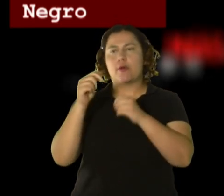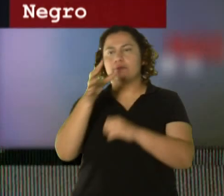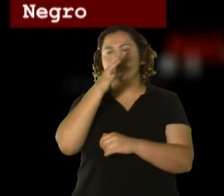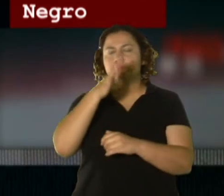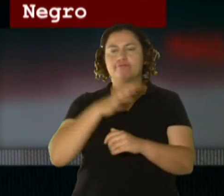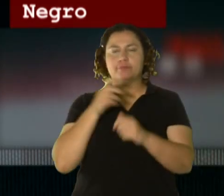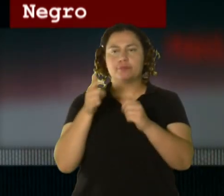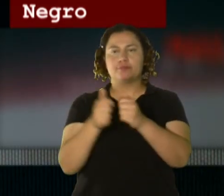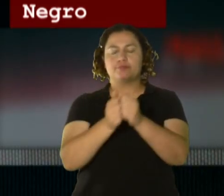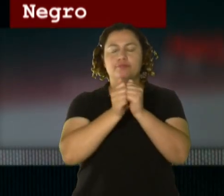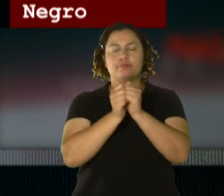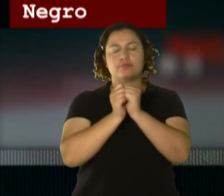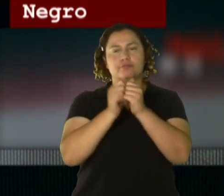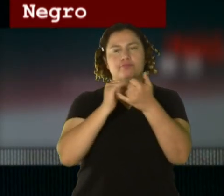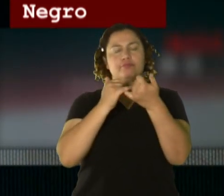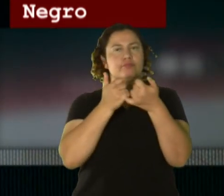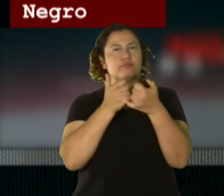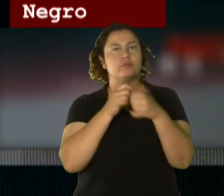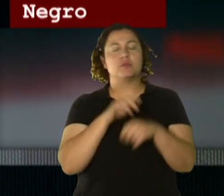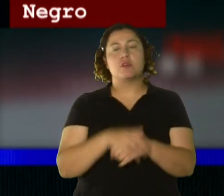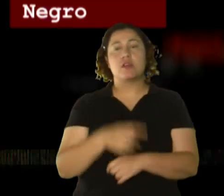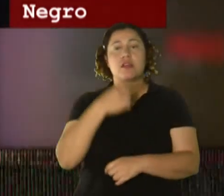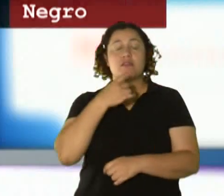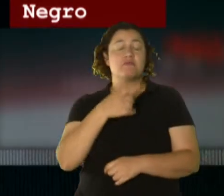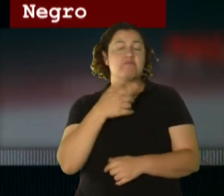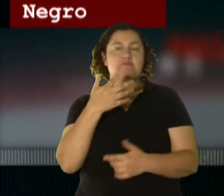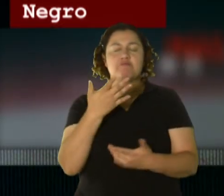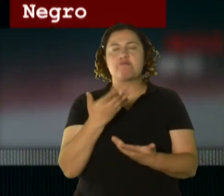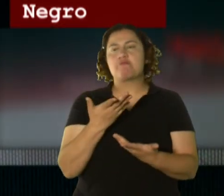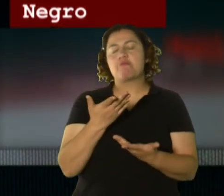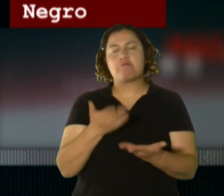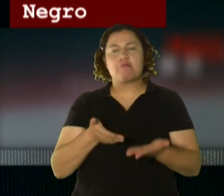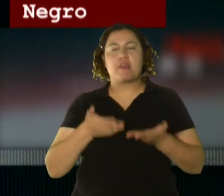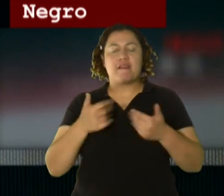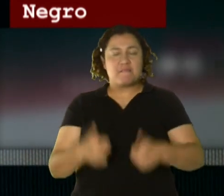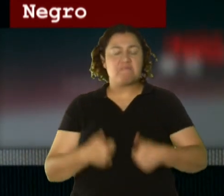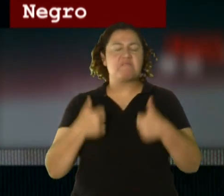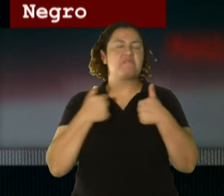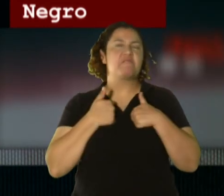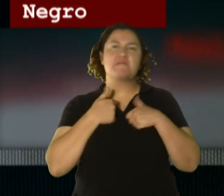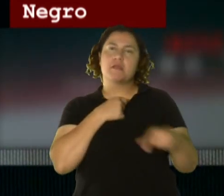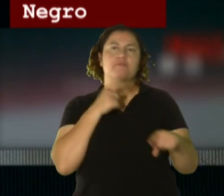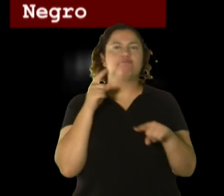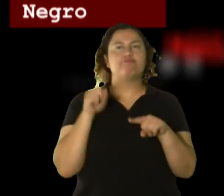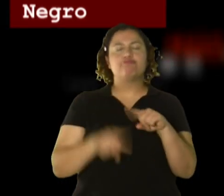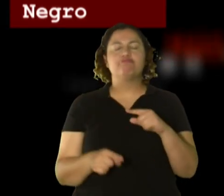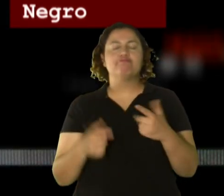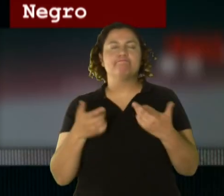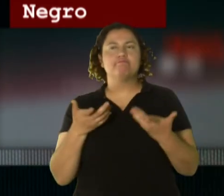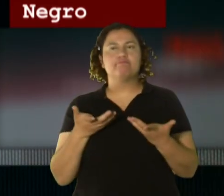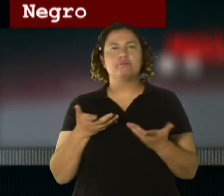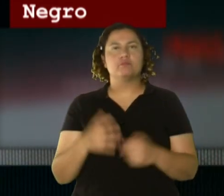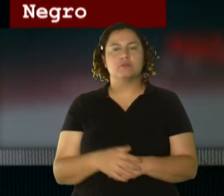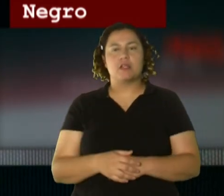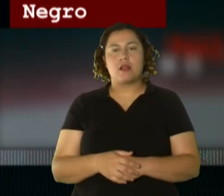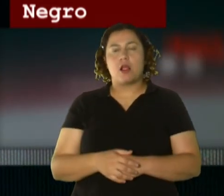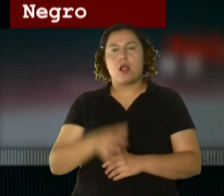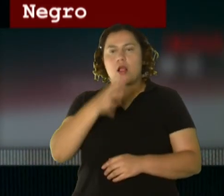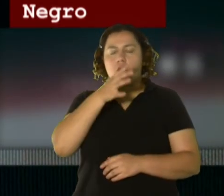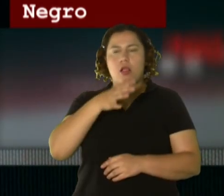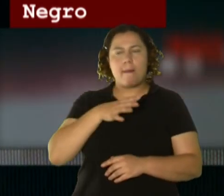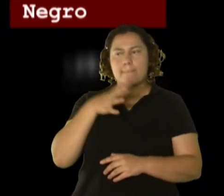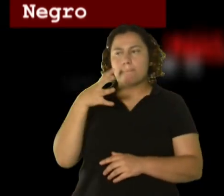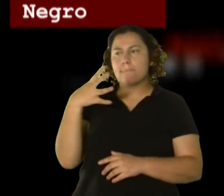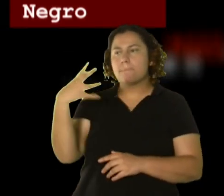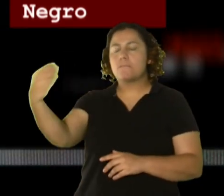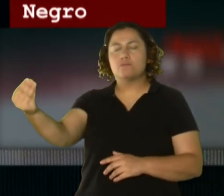anteriormente, indicándole que no merecía vivir. Esta dama se va del lugar, él